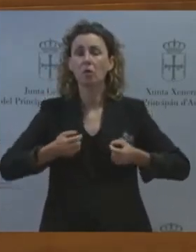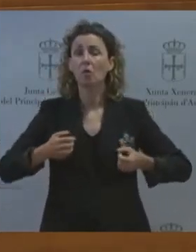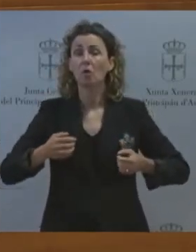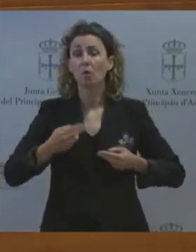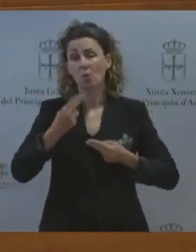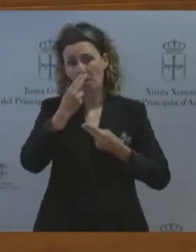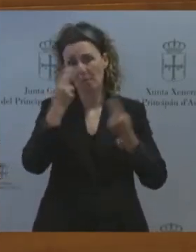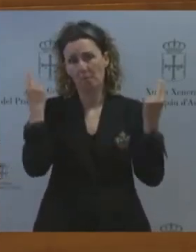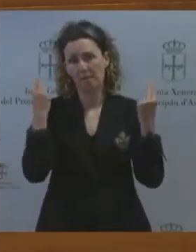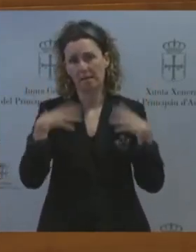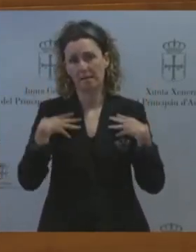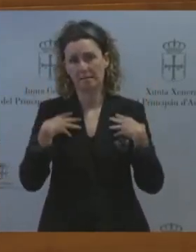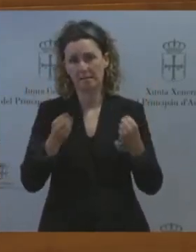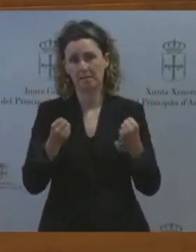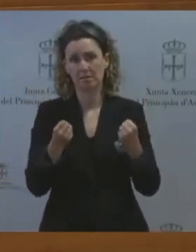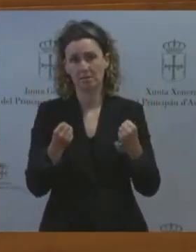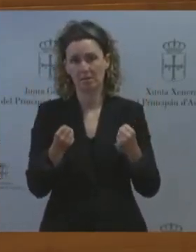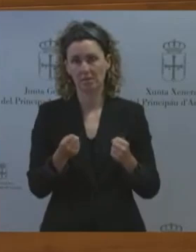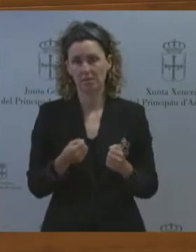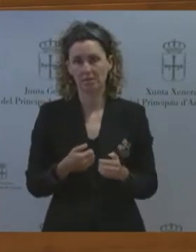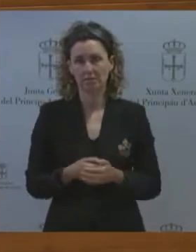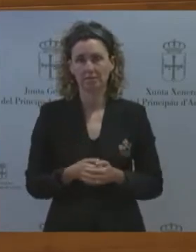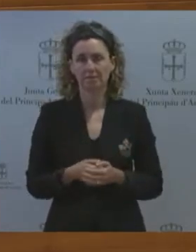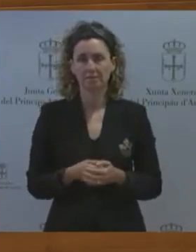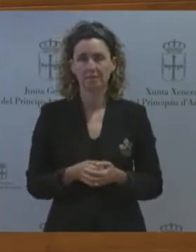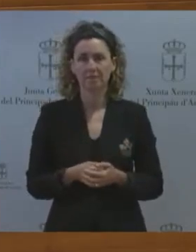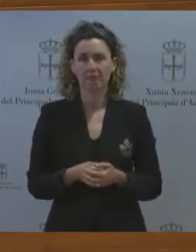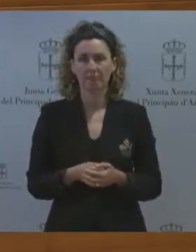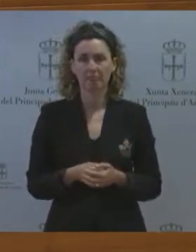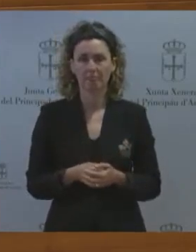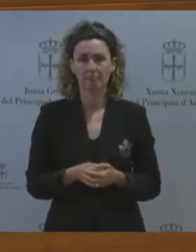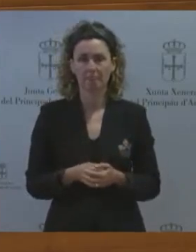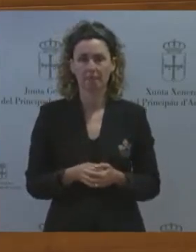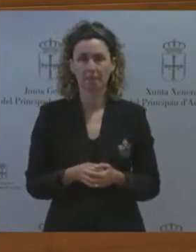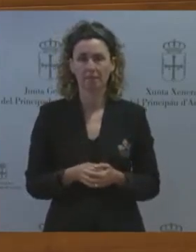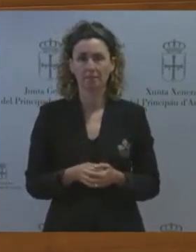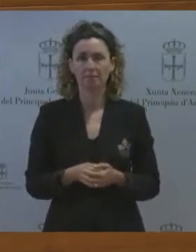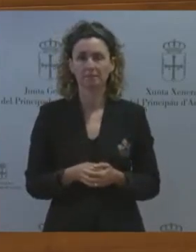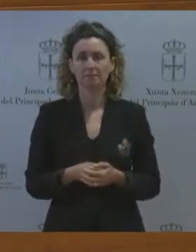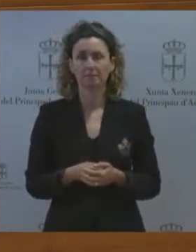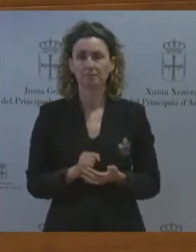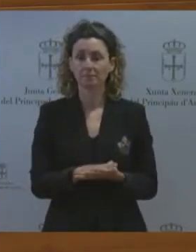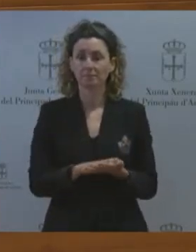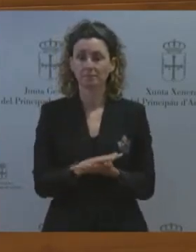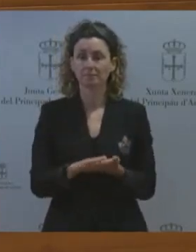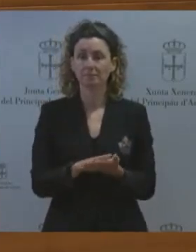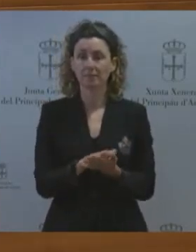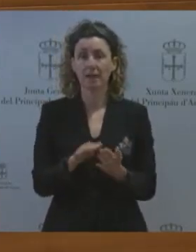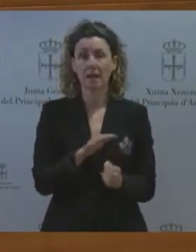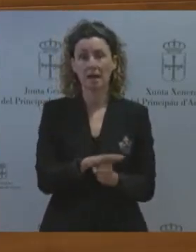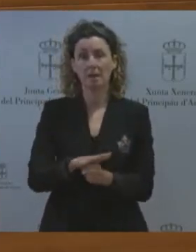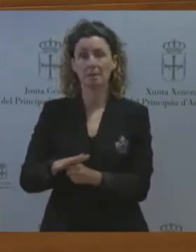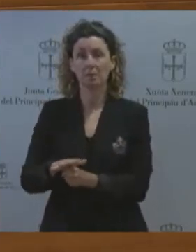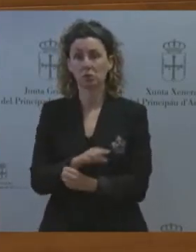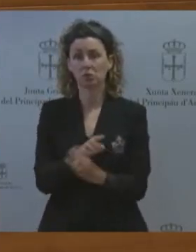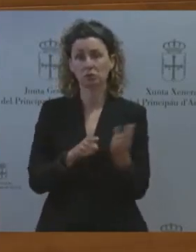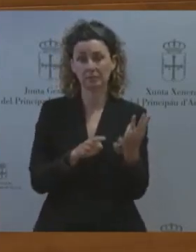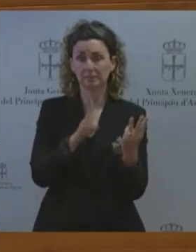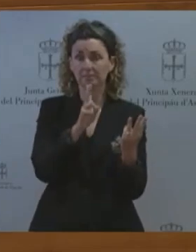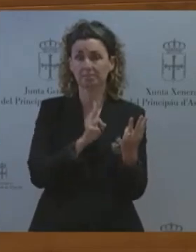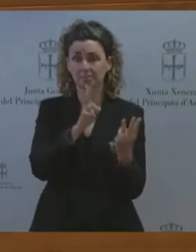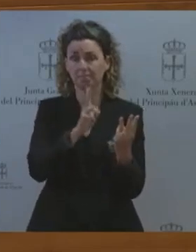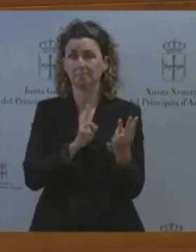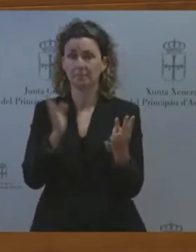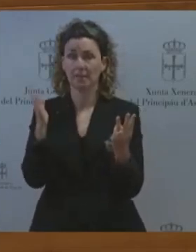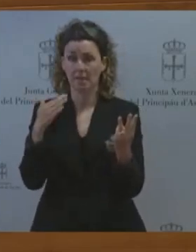la salud mental por lo que se refiere a los tres ámbitos en los cuales usted no ha reaccionado pero que nosotros le habíamos sugerido